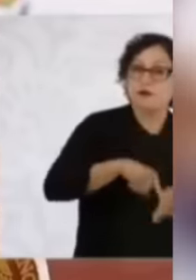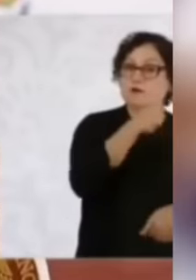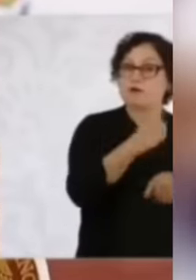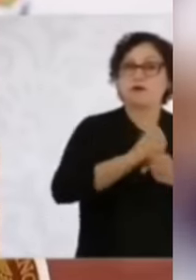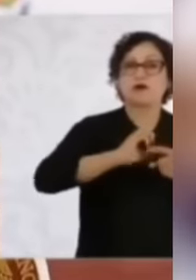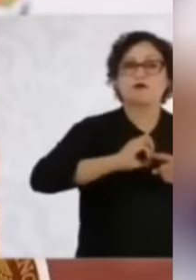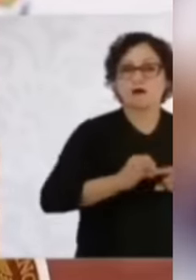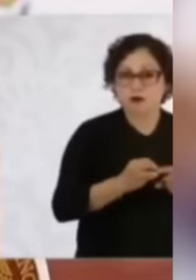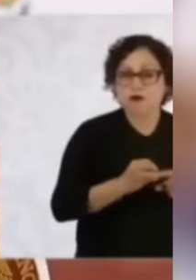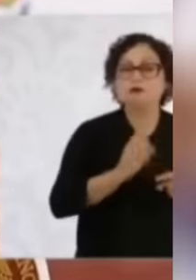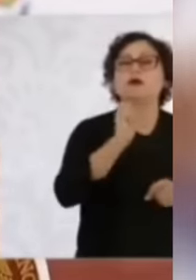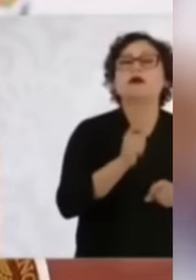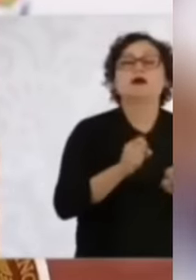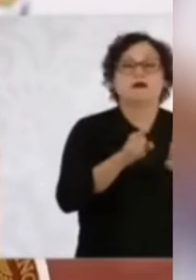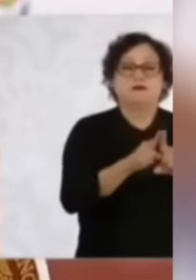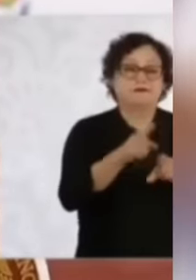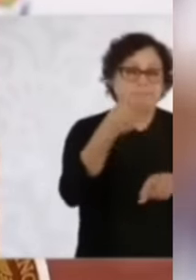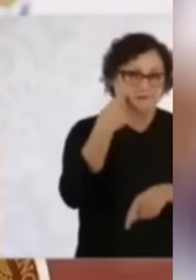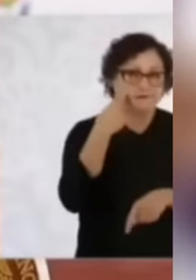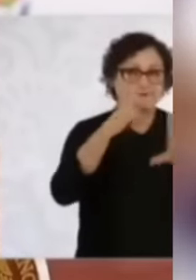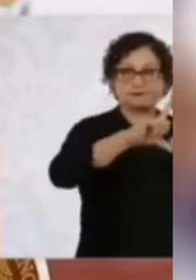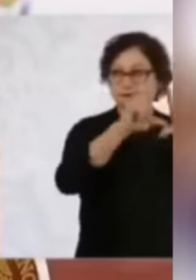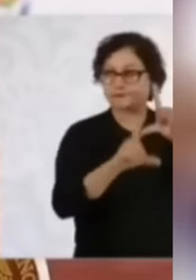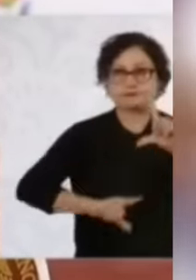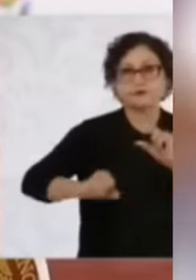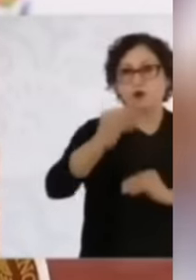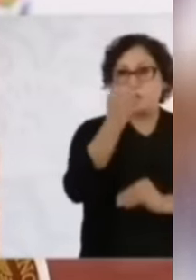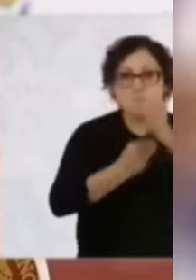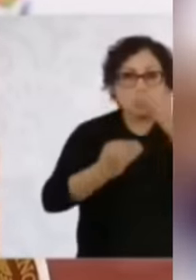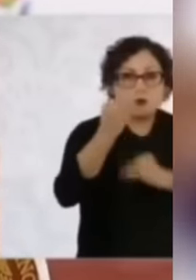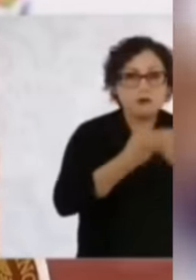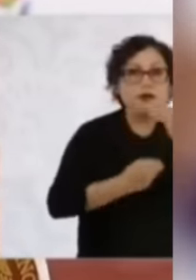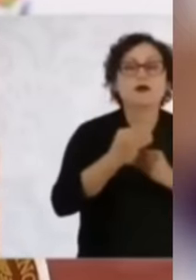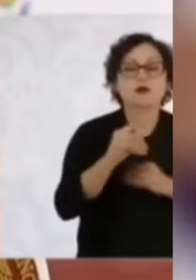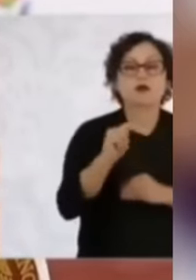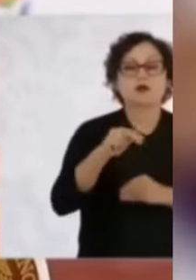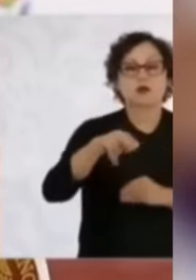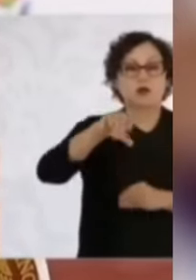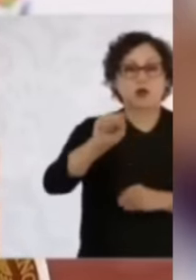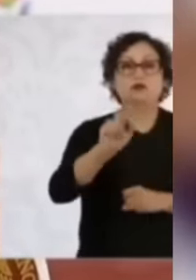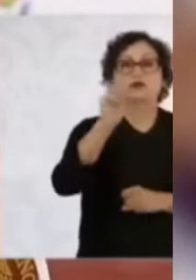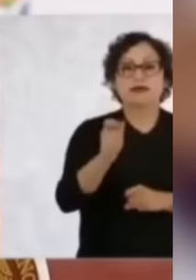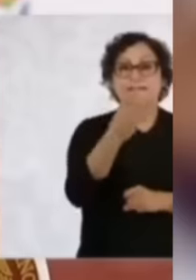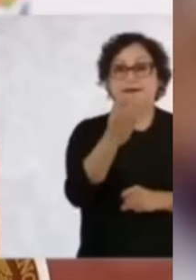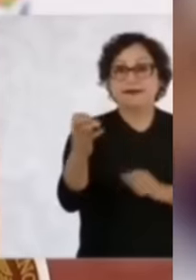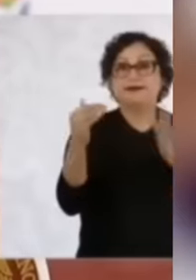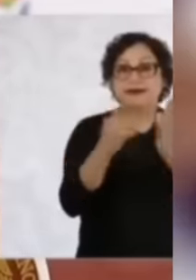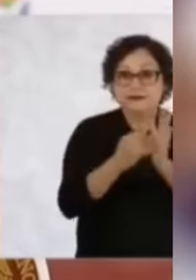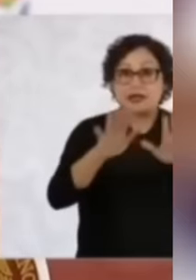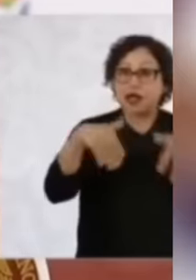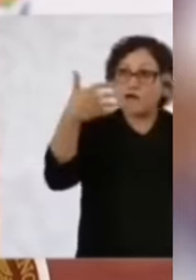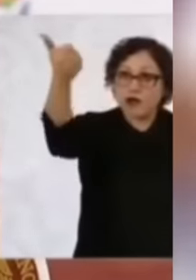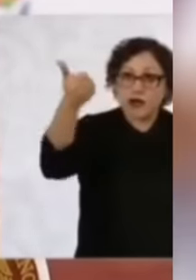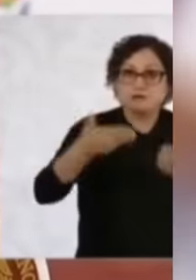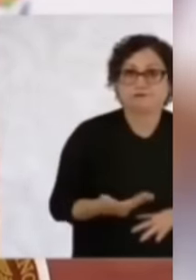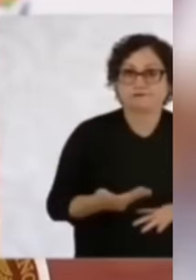millón de toneladas que se consumen de frijol en el país, 300 mil son importadas. Y la verdad es que no